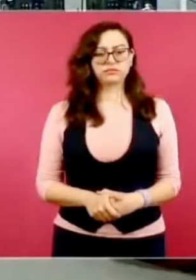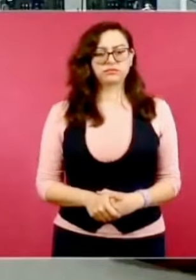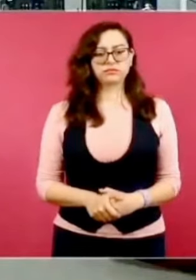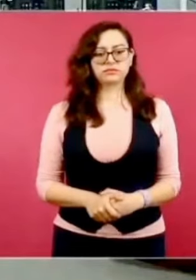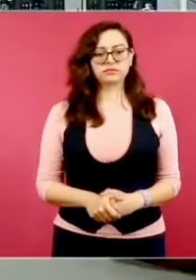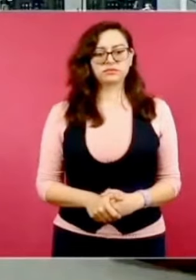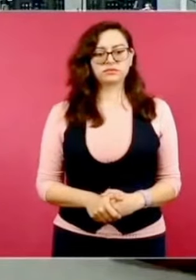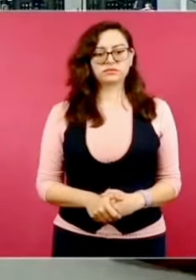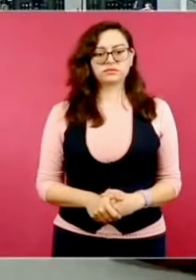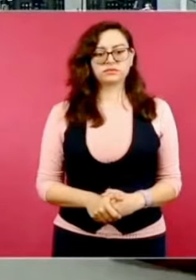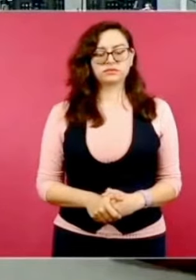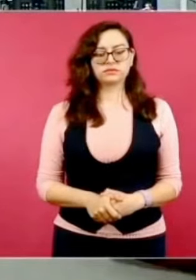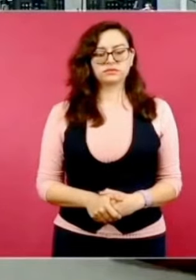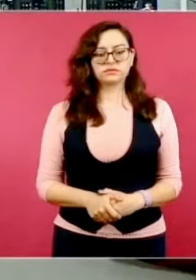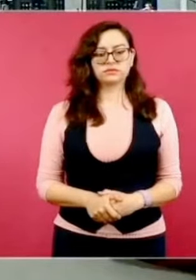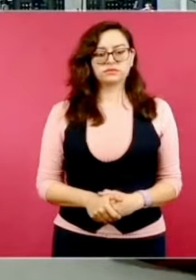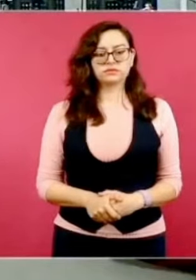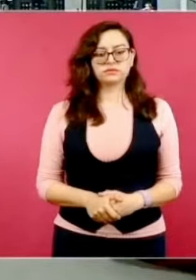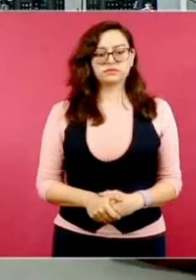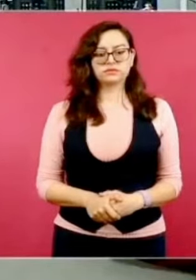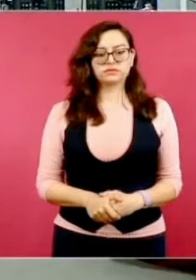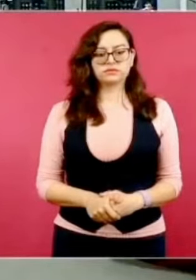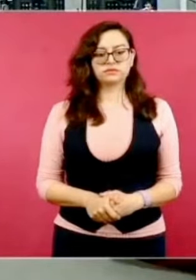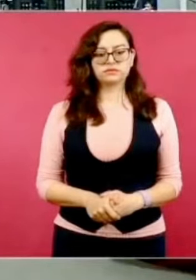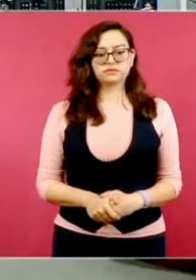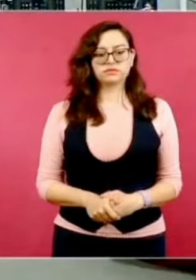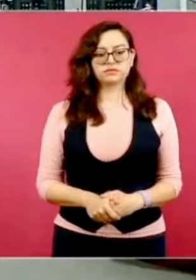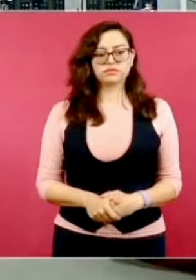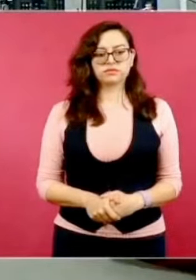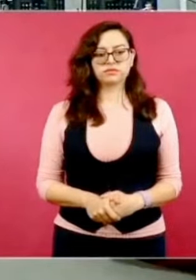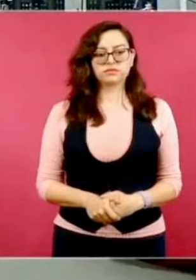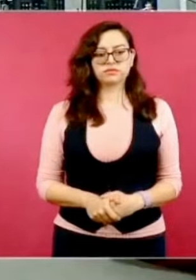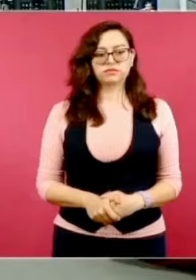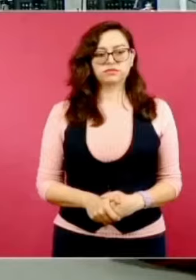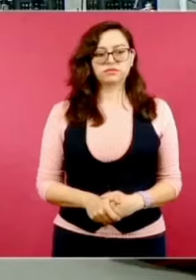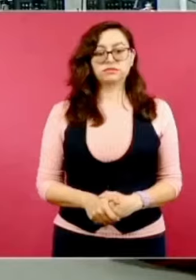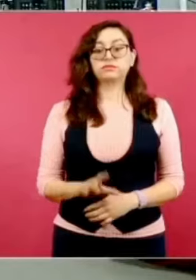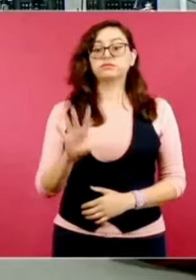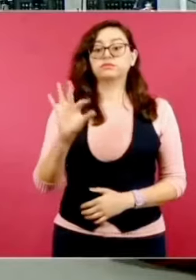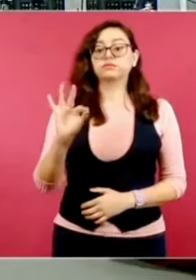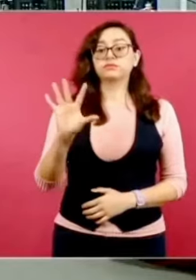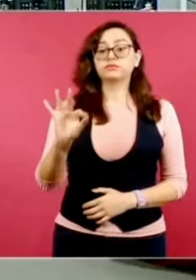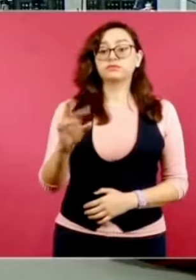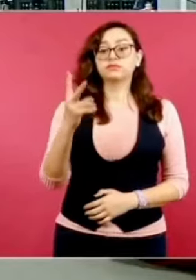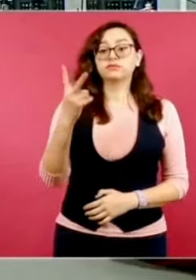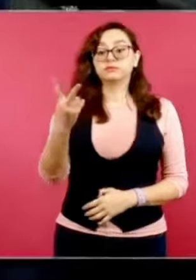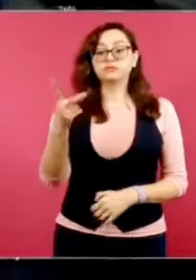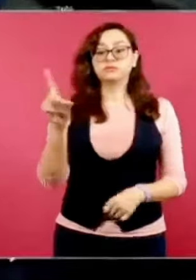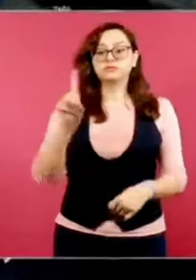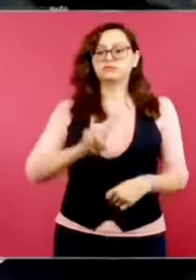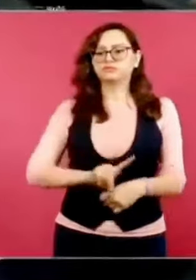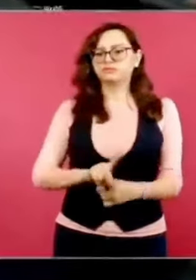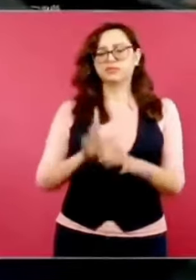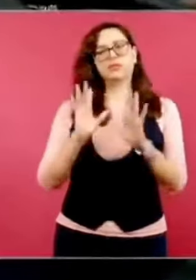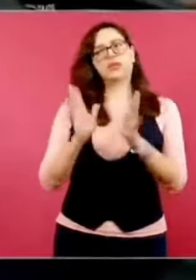como cuarenta días, como cuarenta días, cuarenta y dos días. ¿Cuarenta y dos días? Ya,